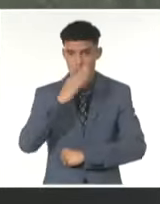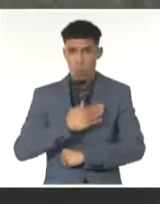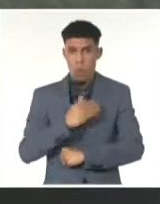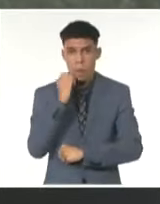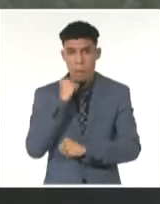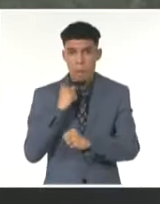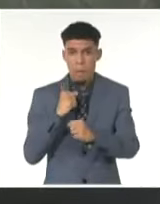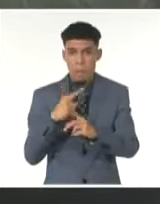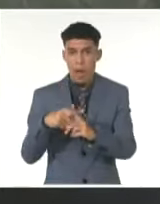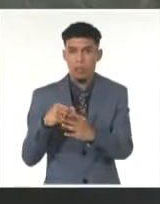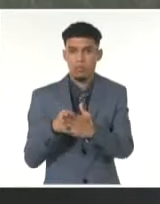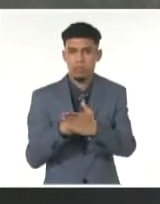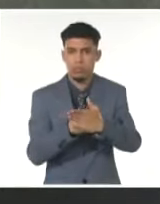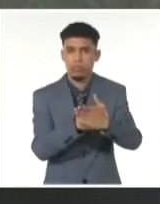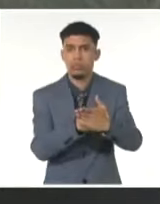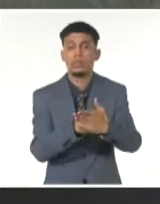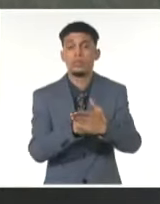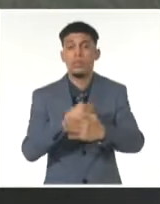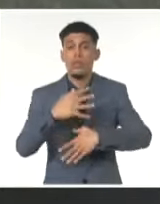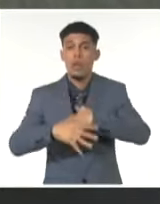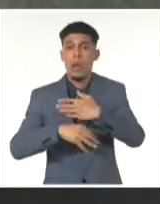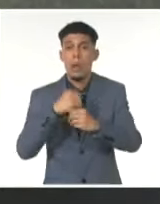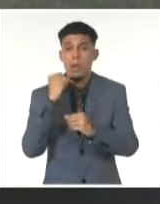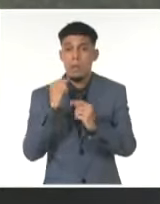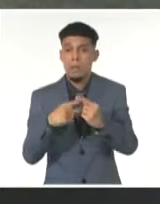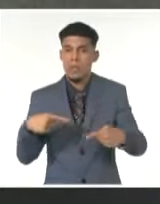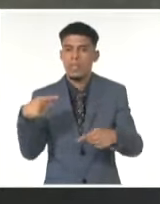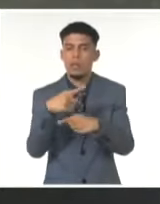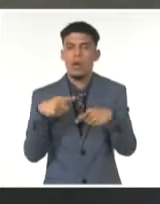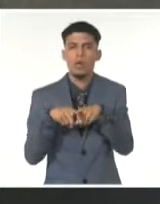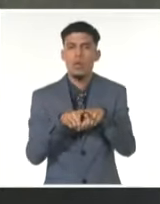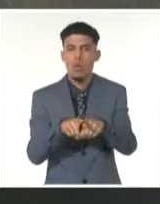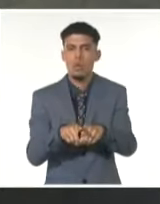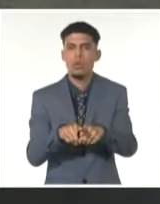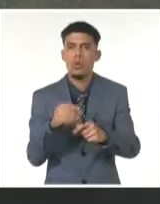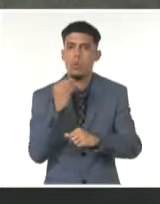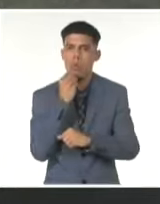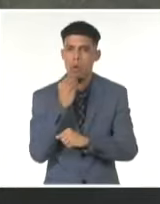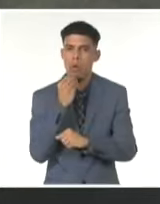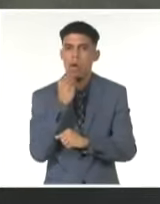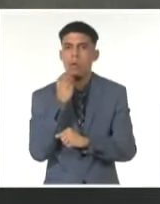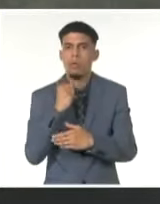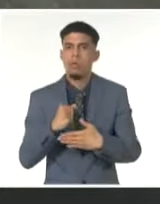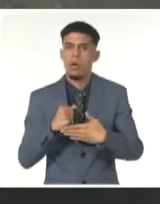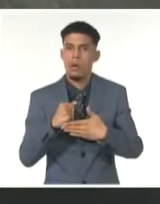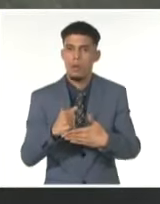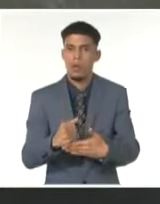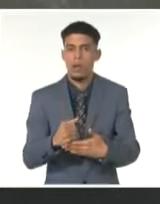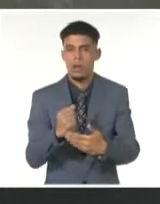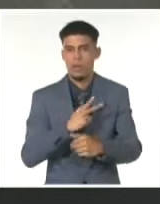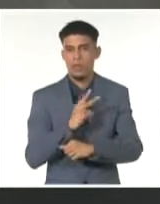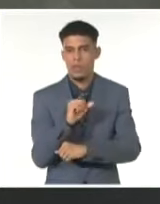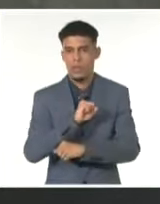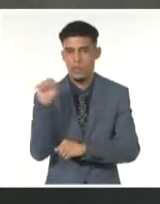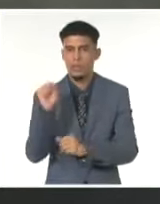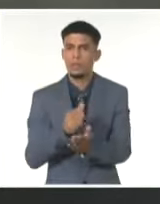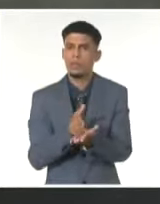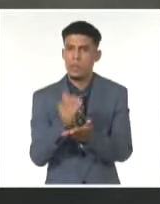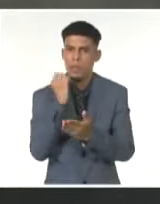las dificultades y sobre todo la unidad es la que nos llevará seguramente una vez más a vencer. Seguiremos informando. Gracias